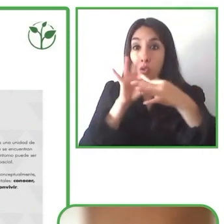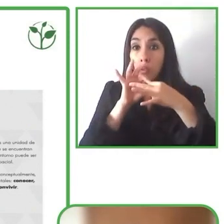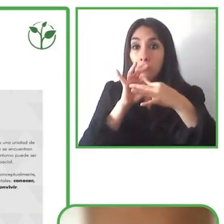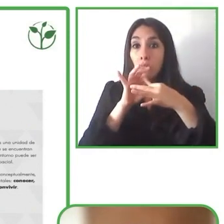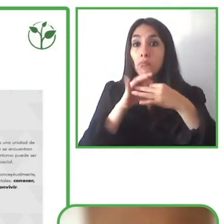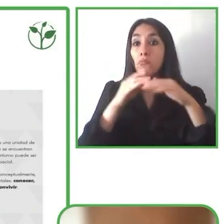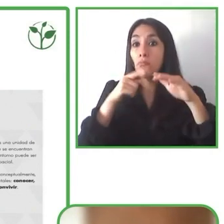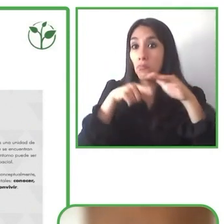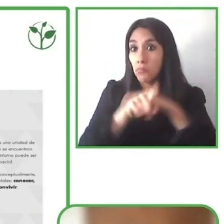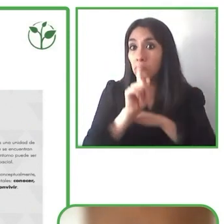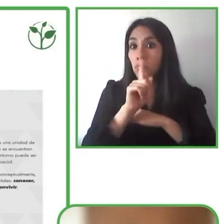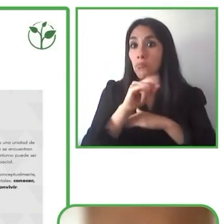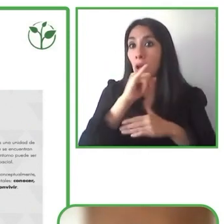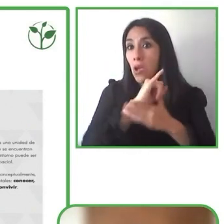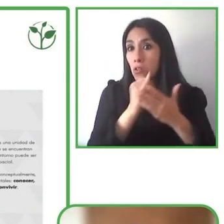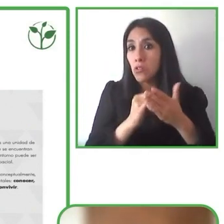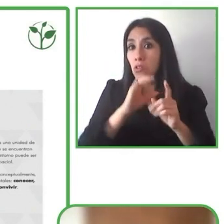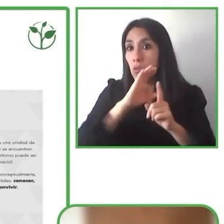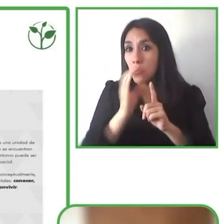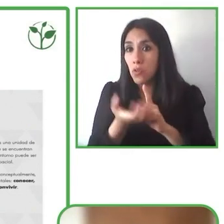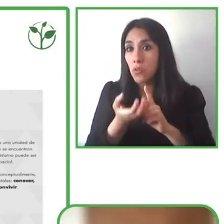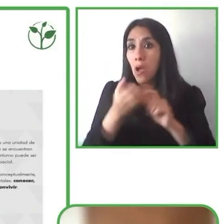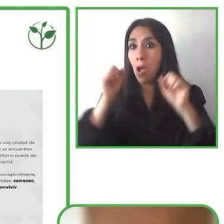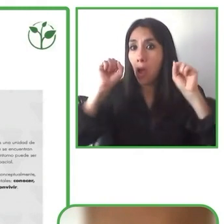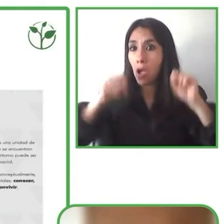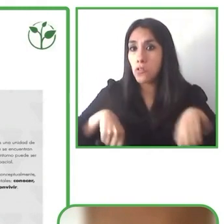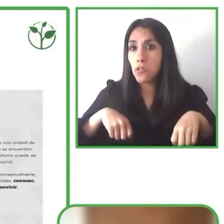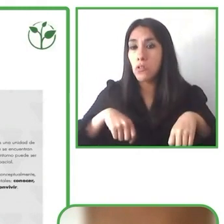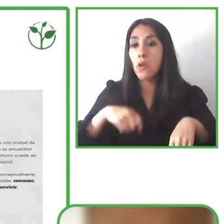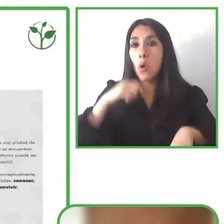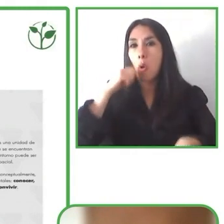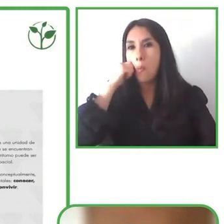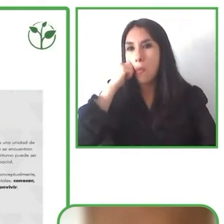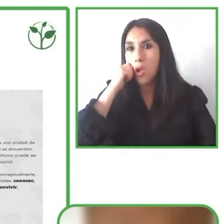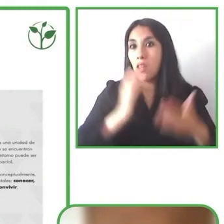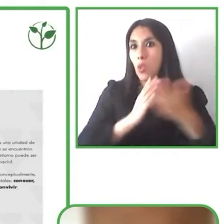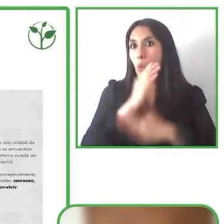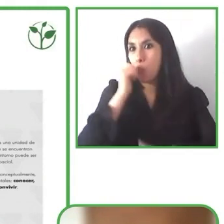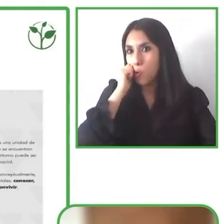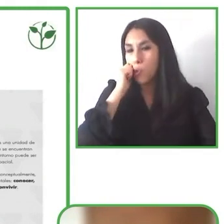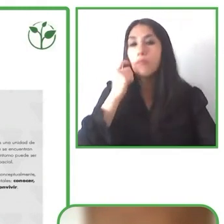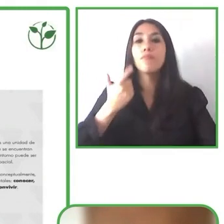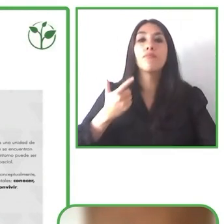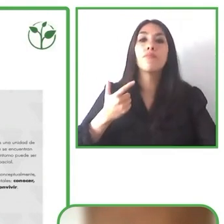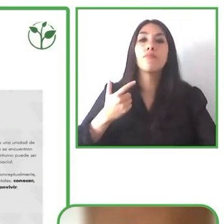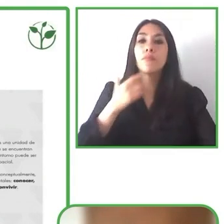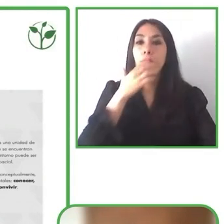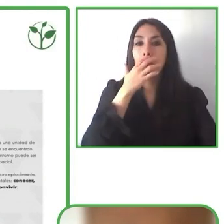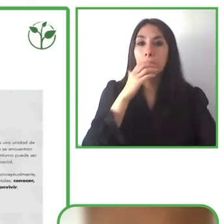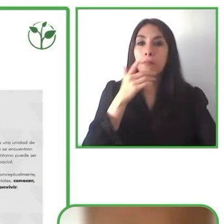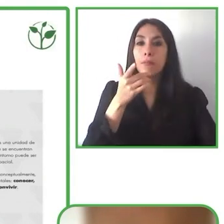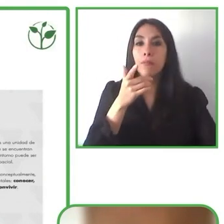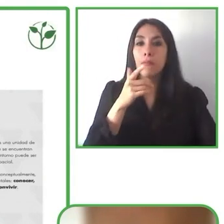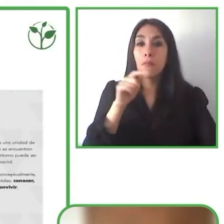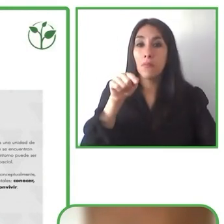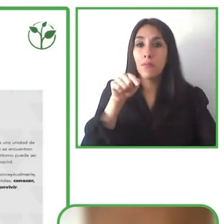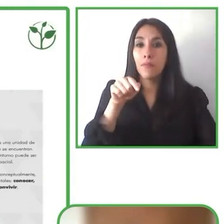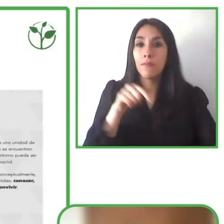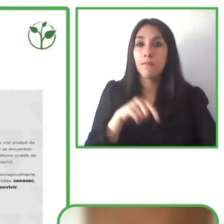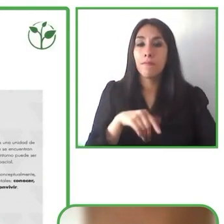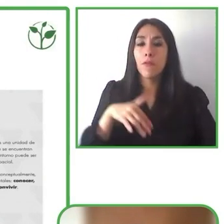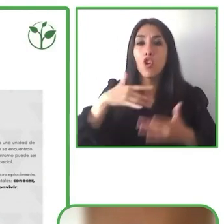humano y también se ancla en el desarrollo del ser humano en su amplio espectro con un modelo